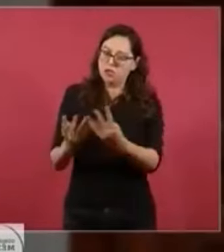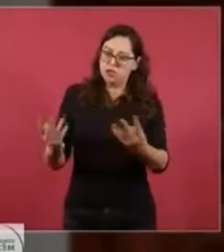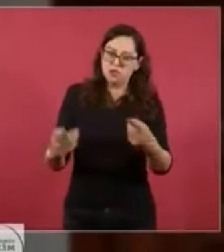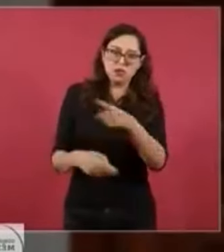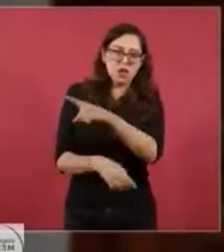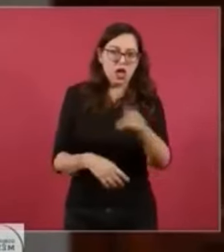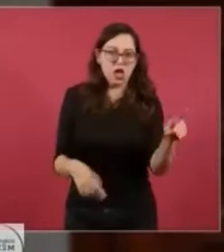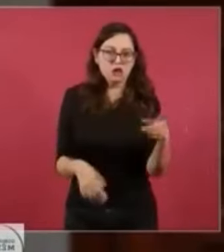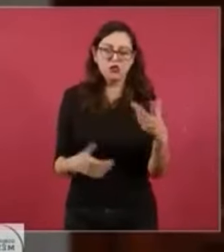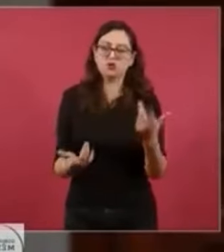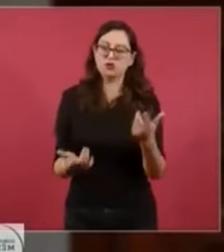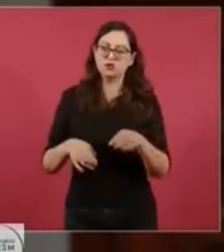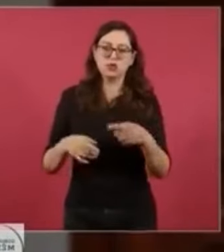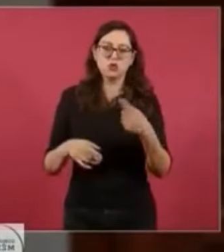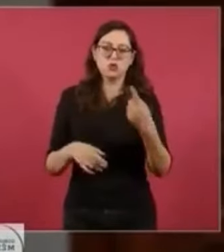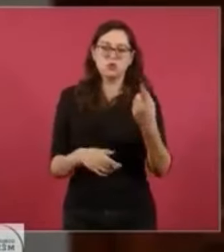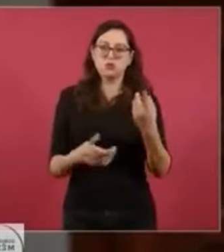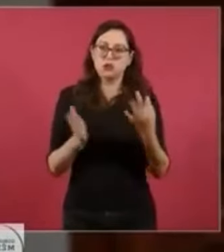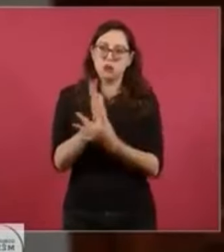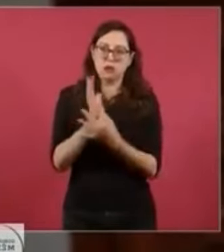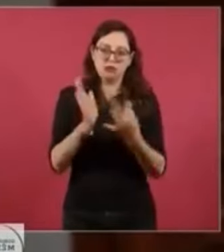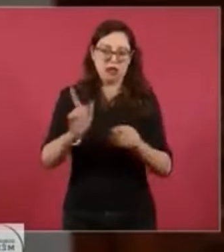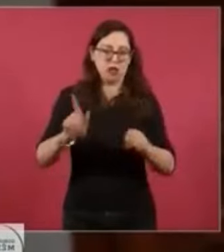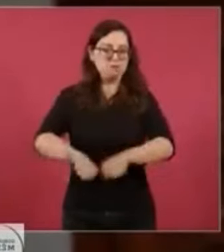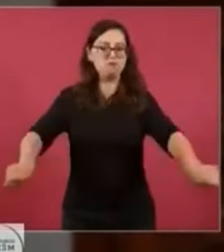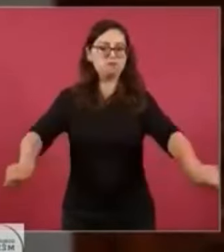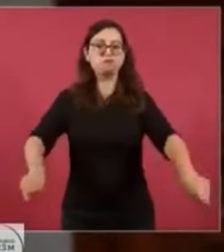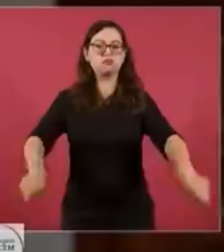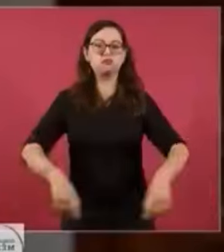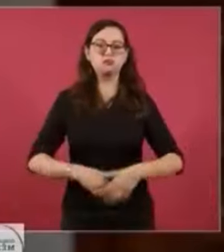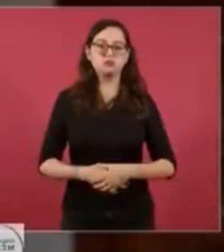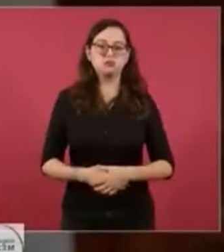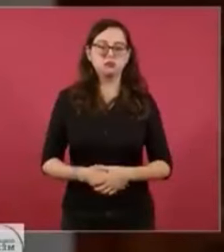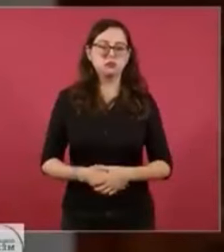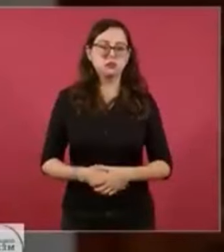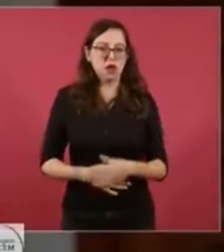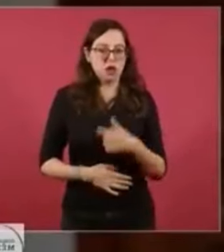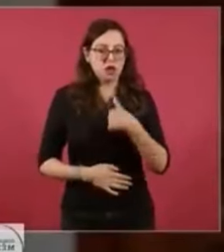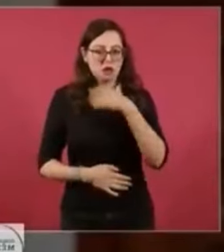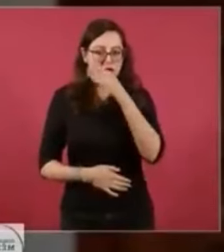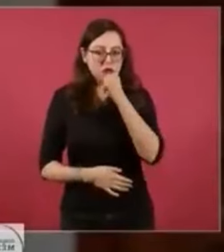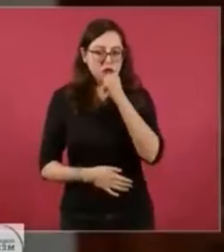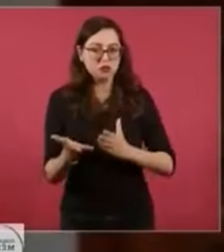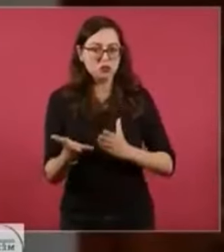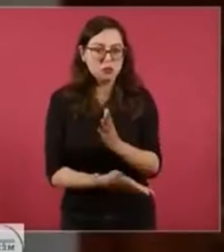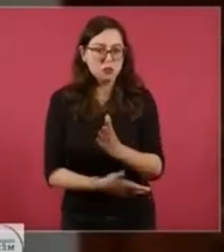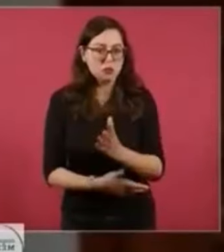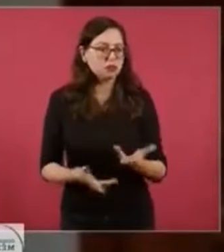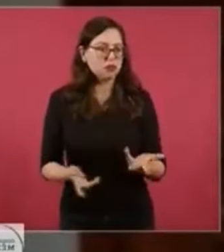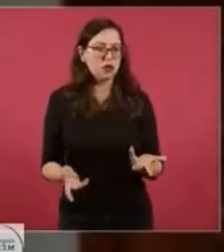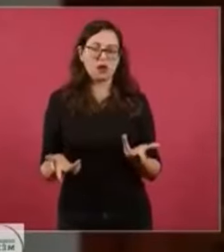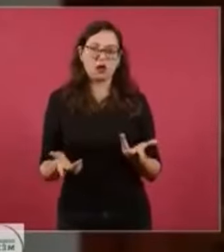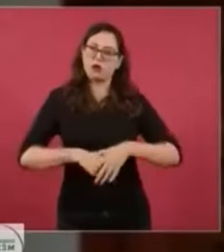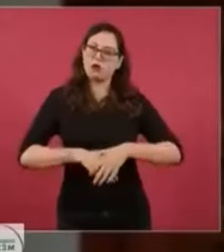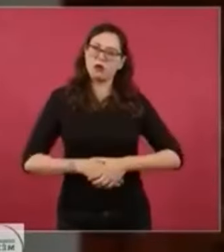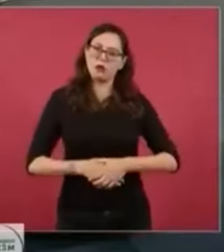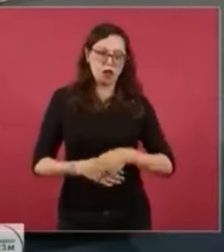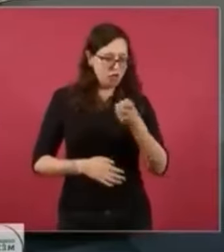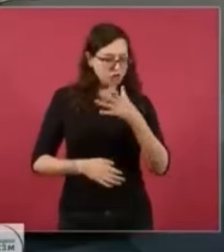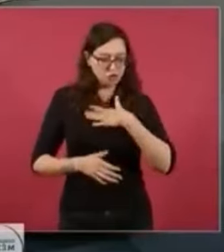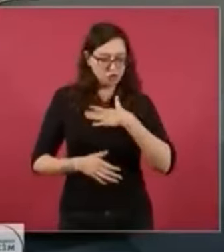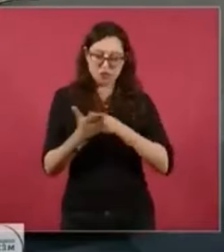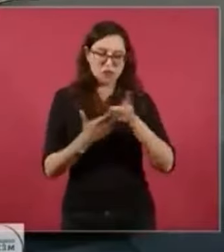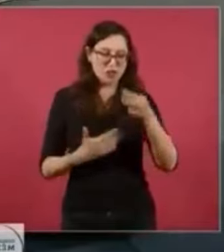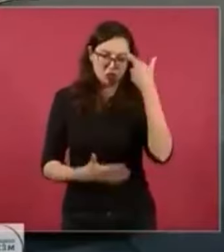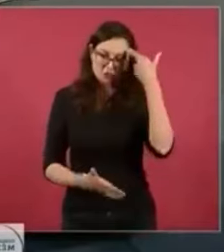todos son más fuertes que yo. Y ponen un cerco para que yo no pase, para que yo no hable con ellos, o sea, pues eso ya